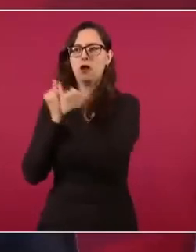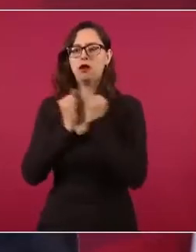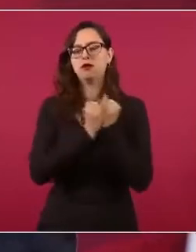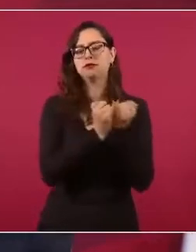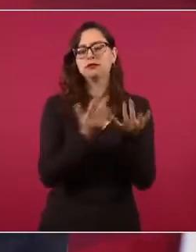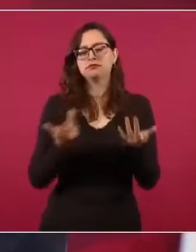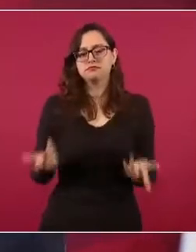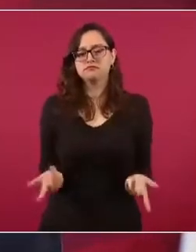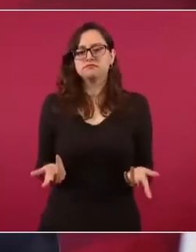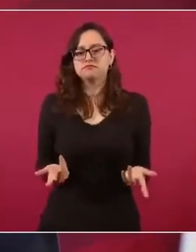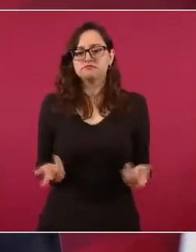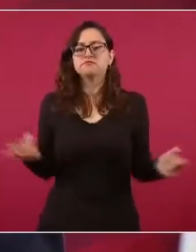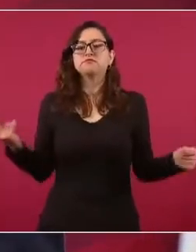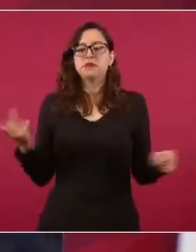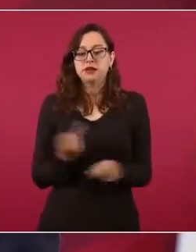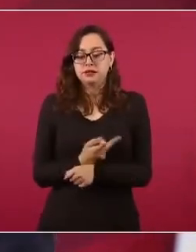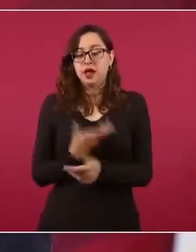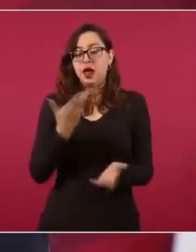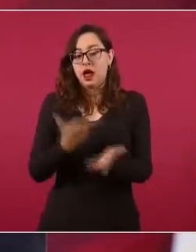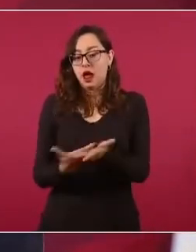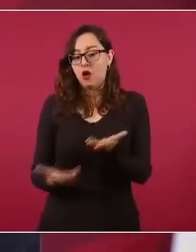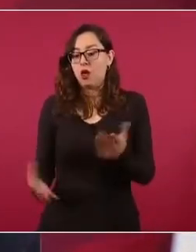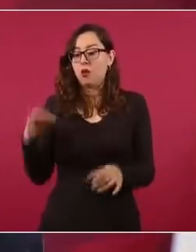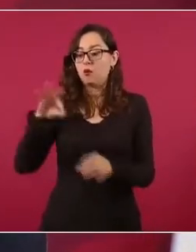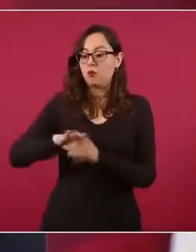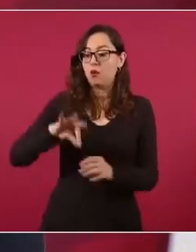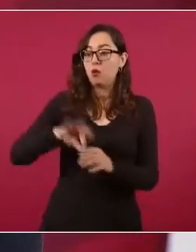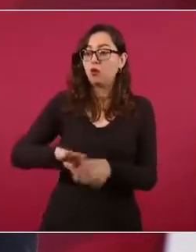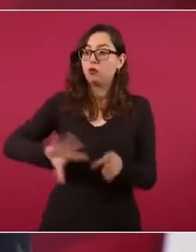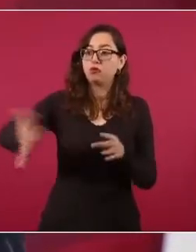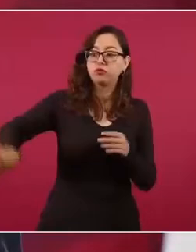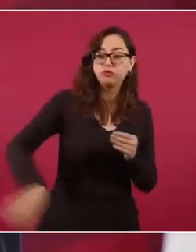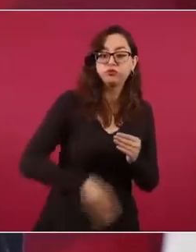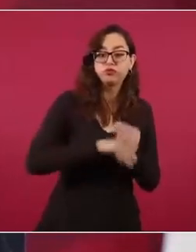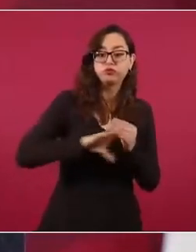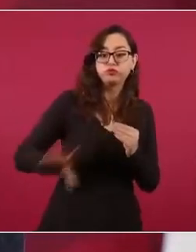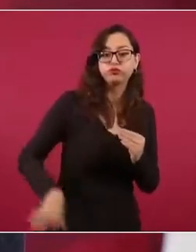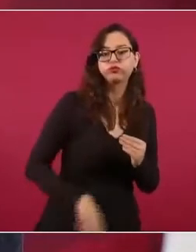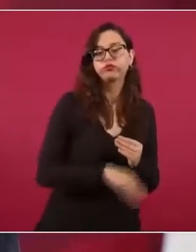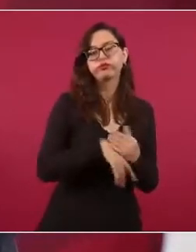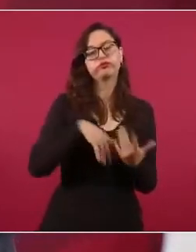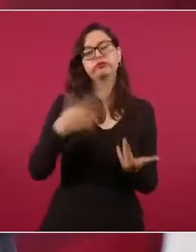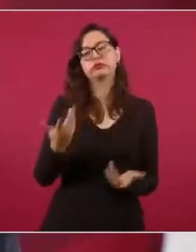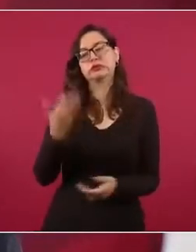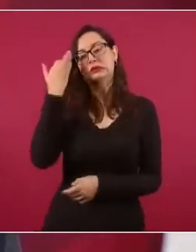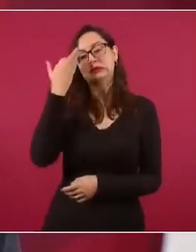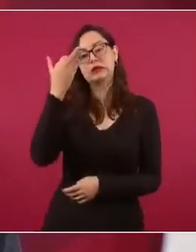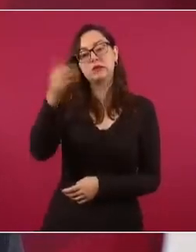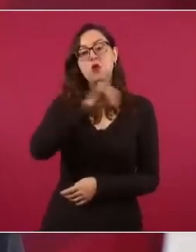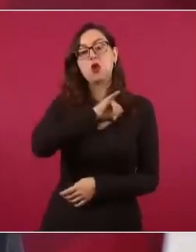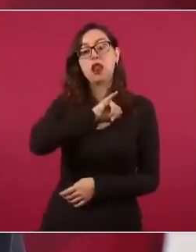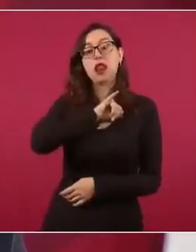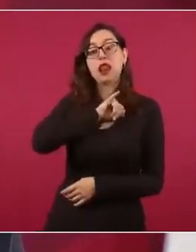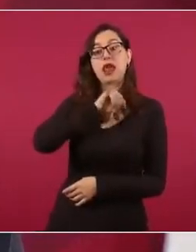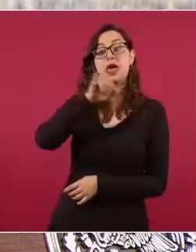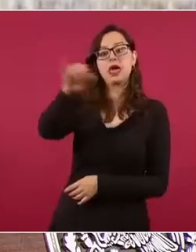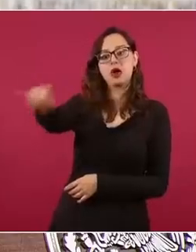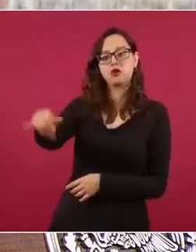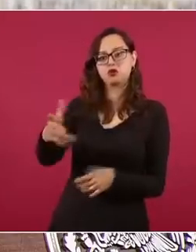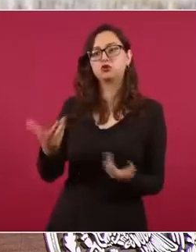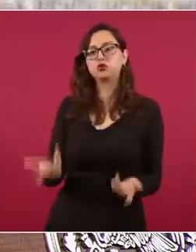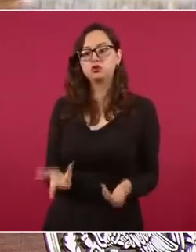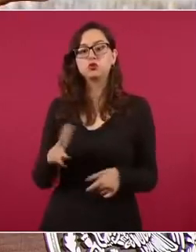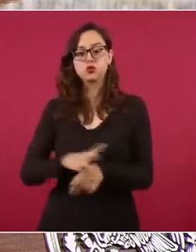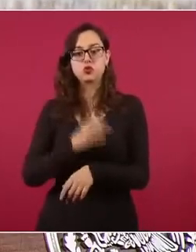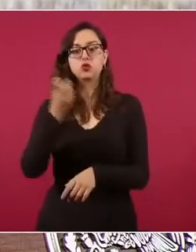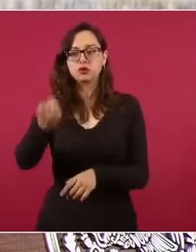eso tardan más en llegar. Ahí no es el propósito de ir administrando como lo hicieron en